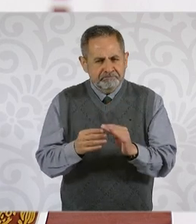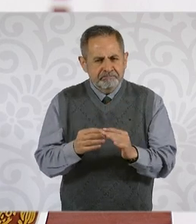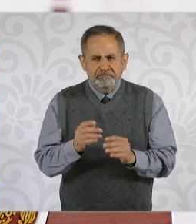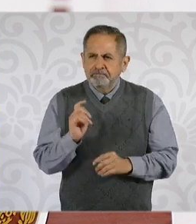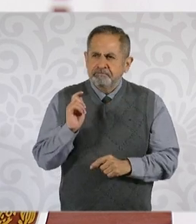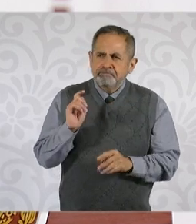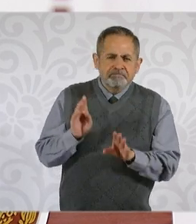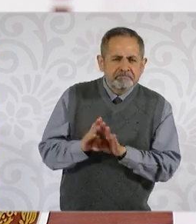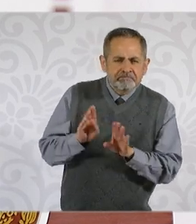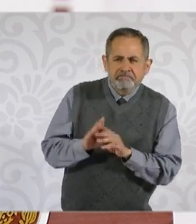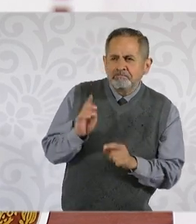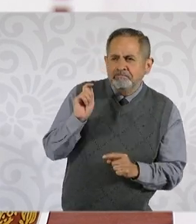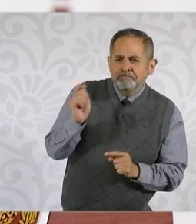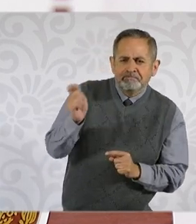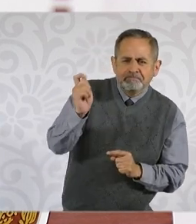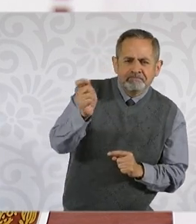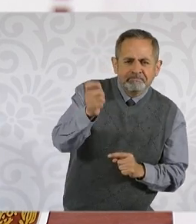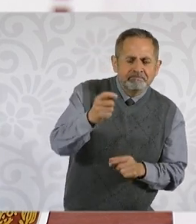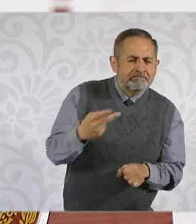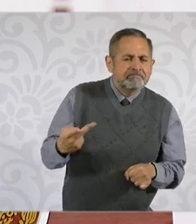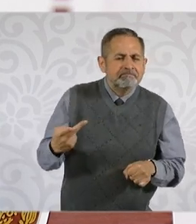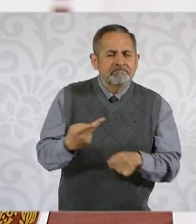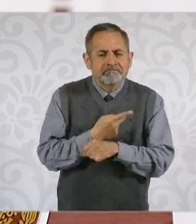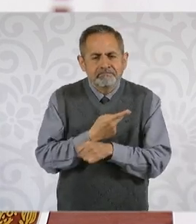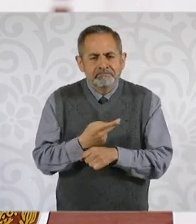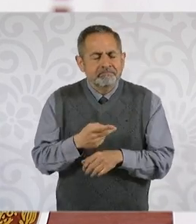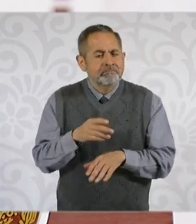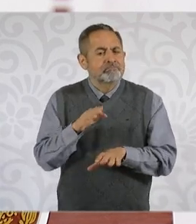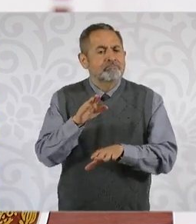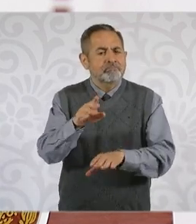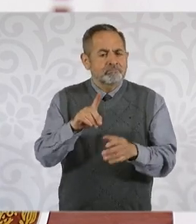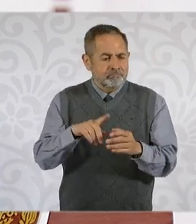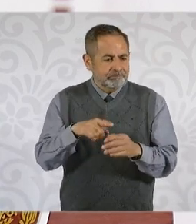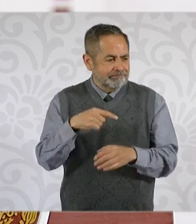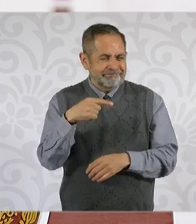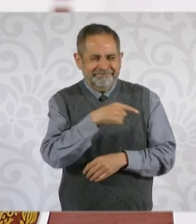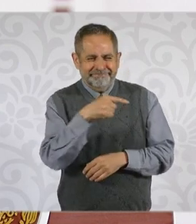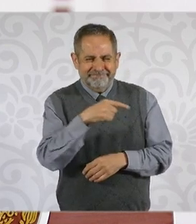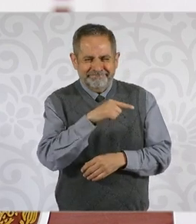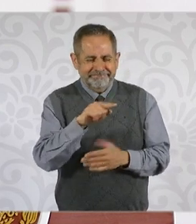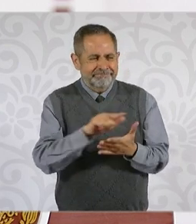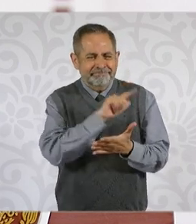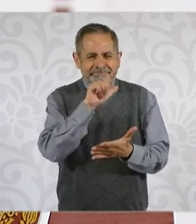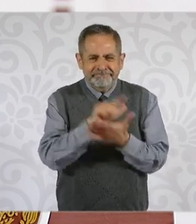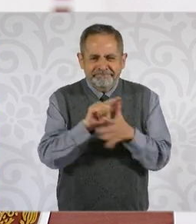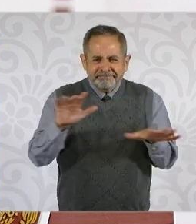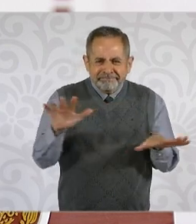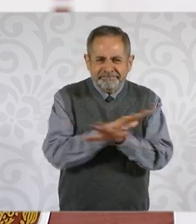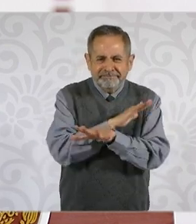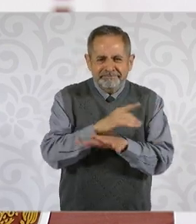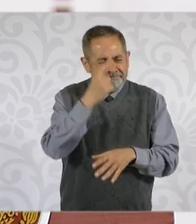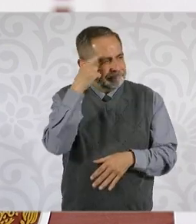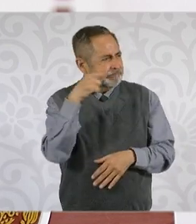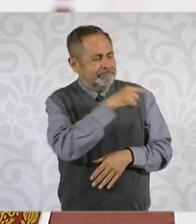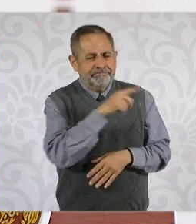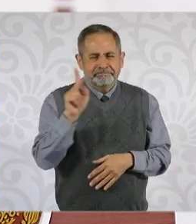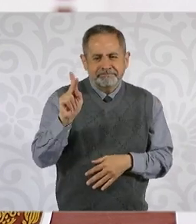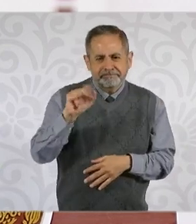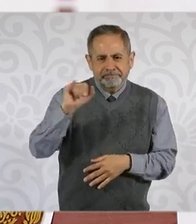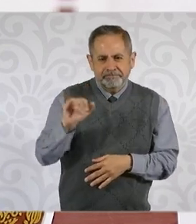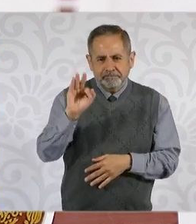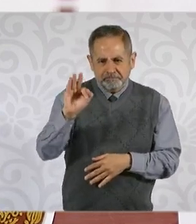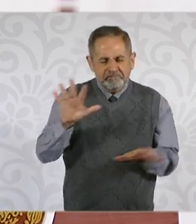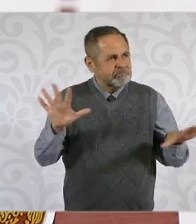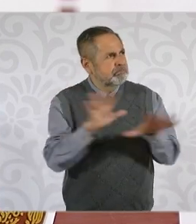las acciones rumbo a la reforma al Poder Judicial. El día de hoy